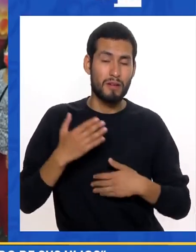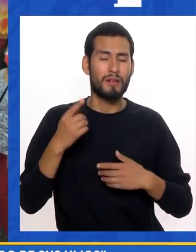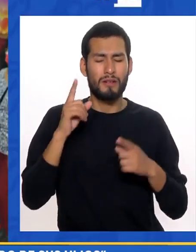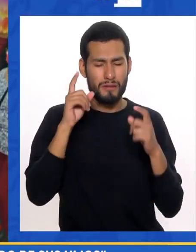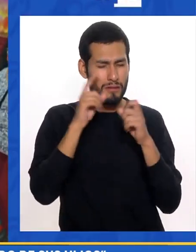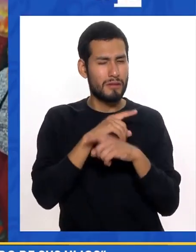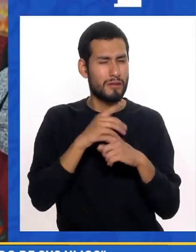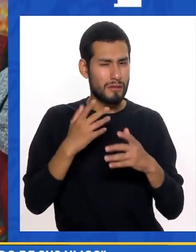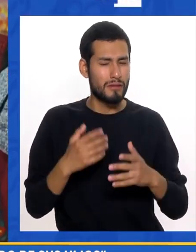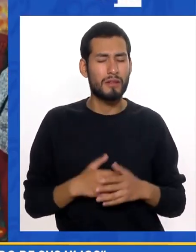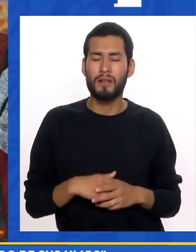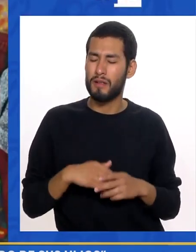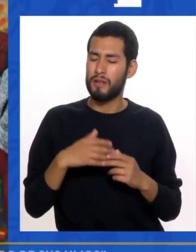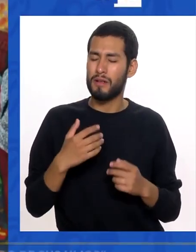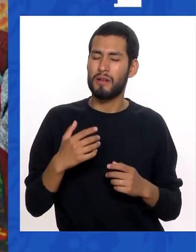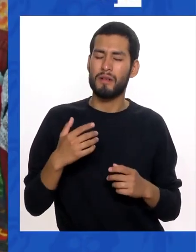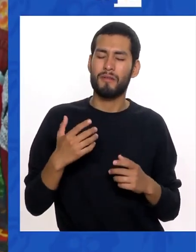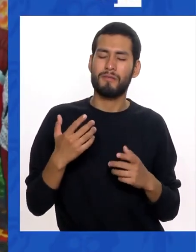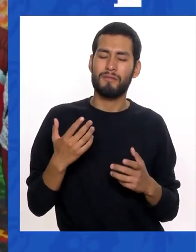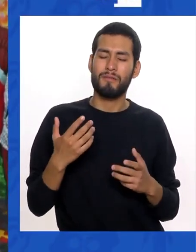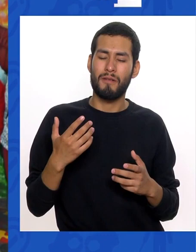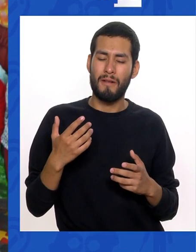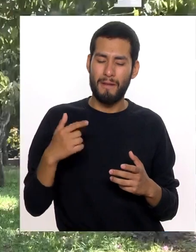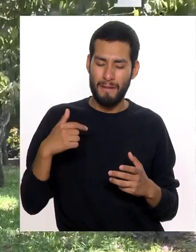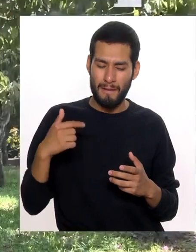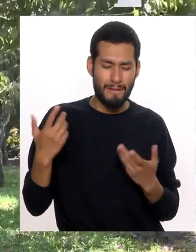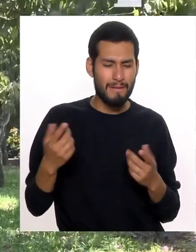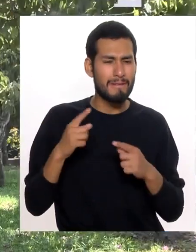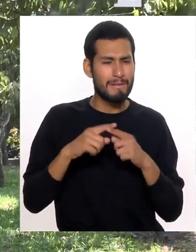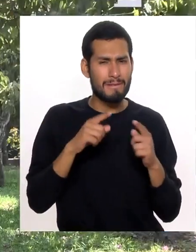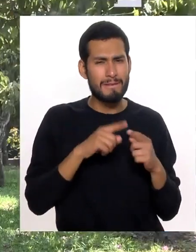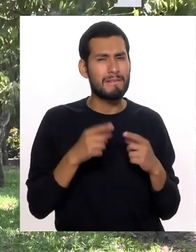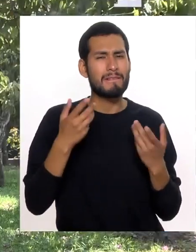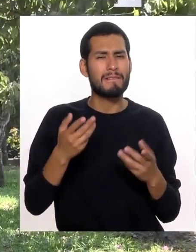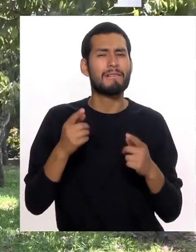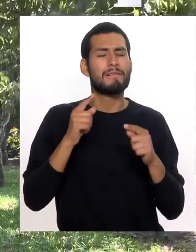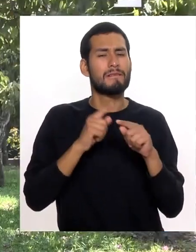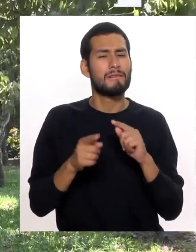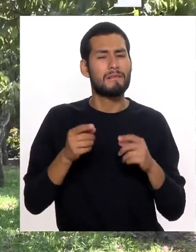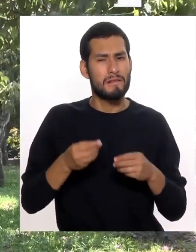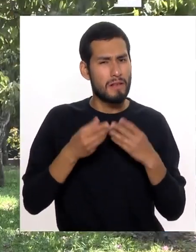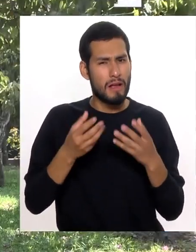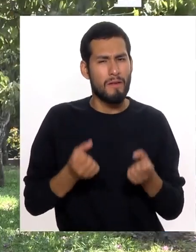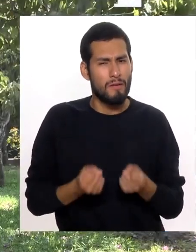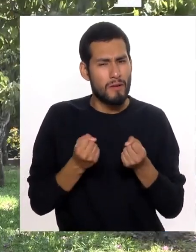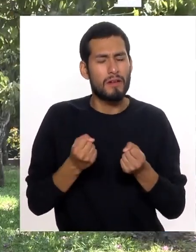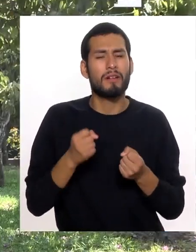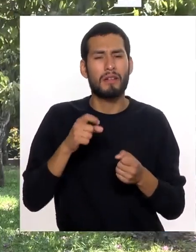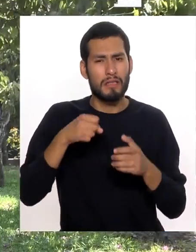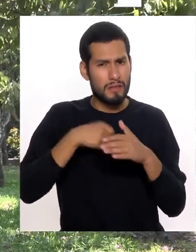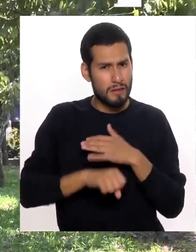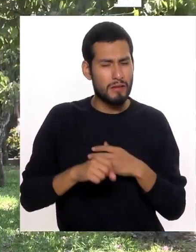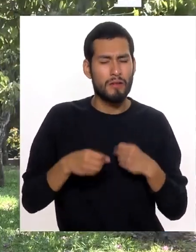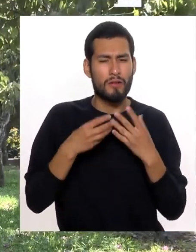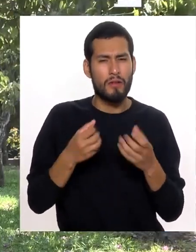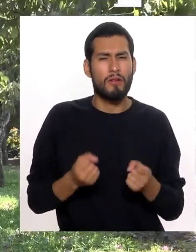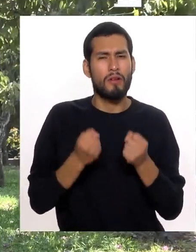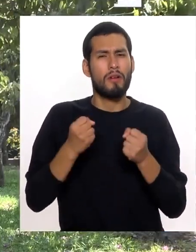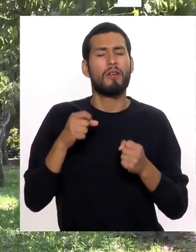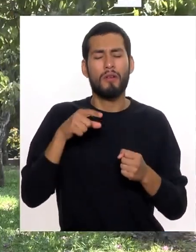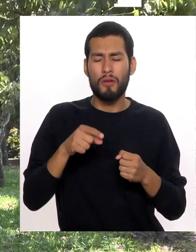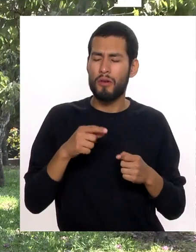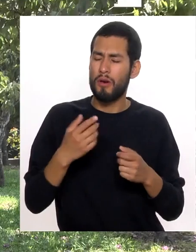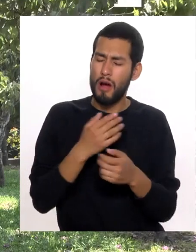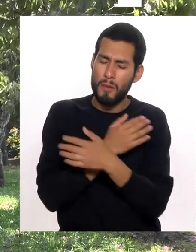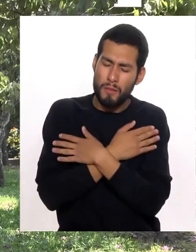discapacidad Es un poco difícil ¿No? De querer Ayudarles A ir a algo más Pero Ellas te dan fuerza A tus hijos